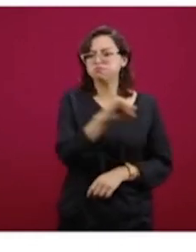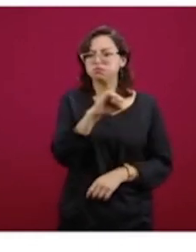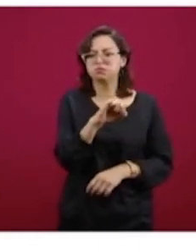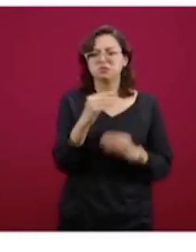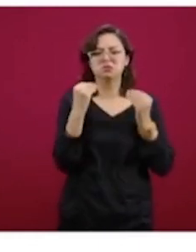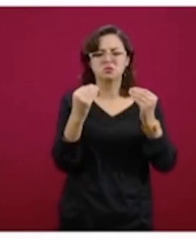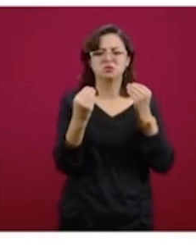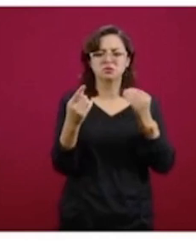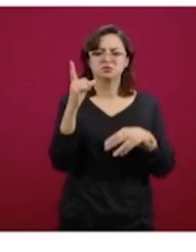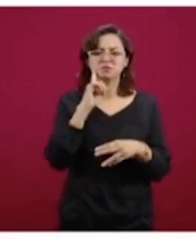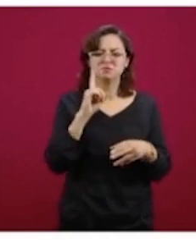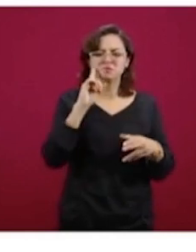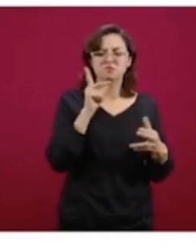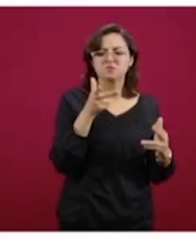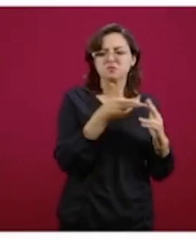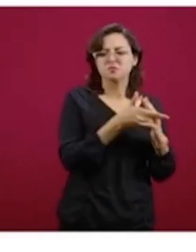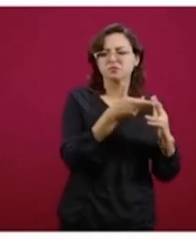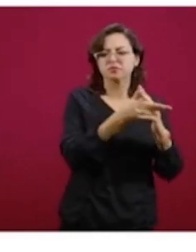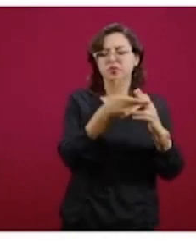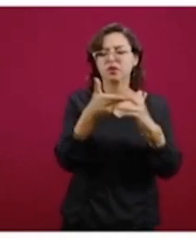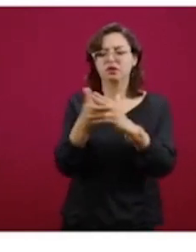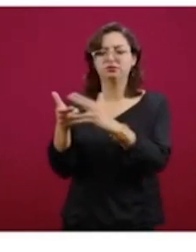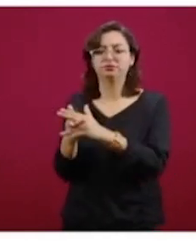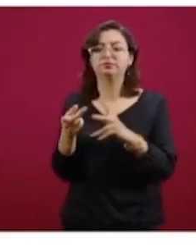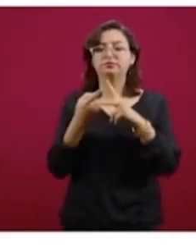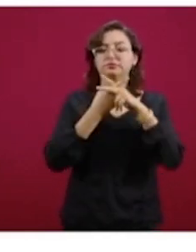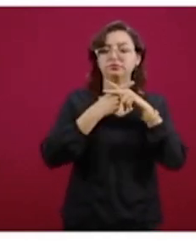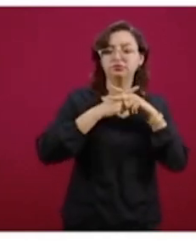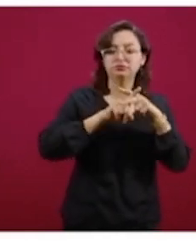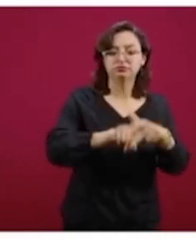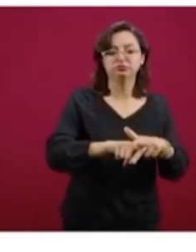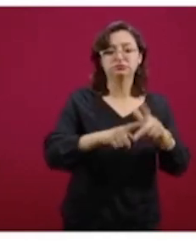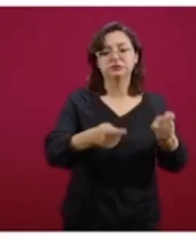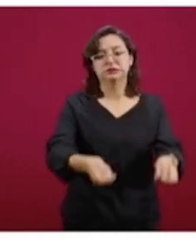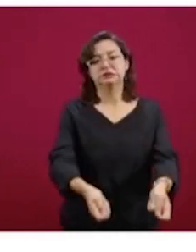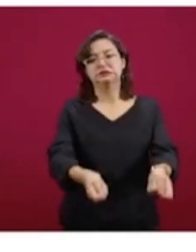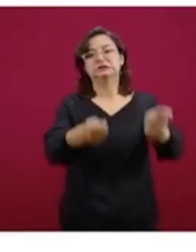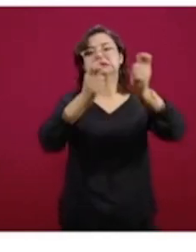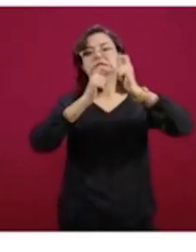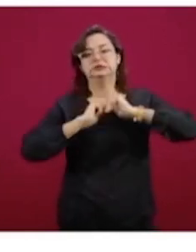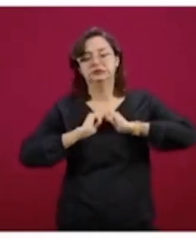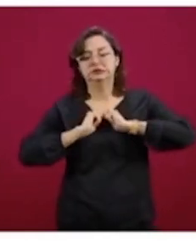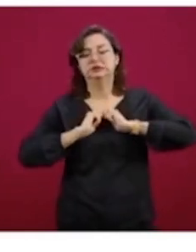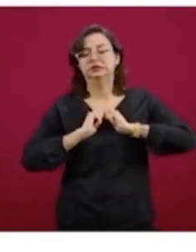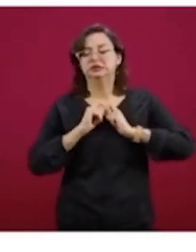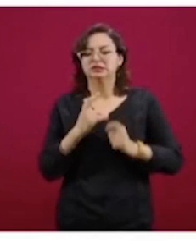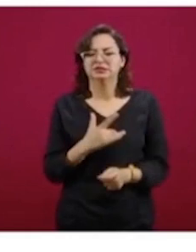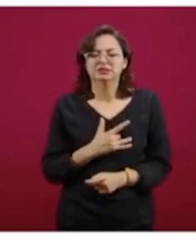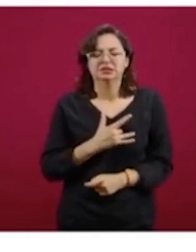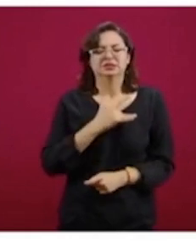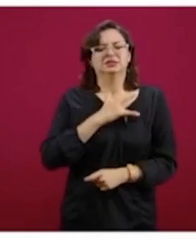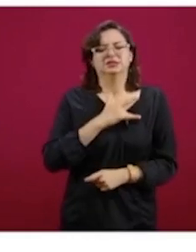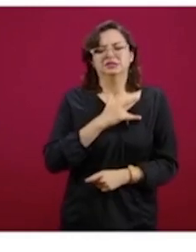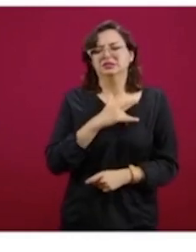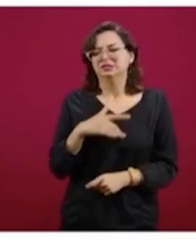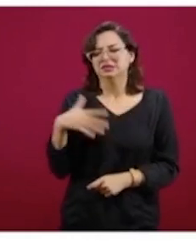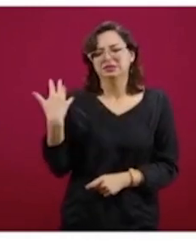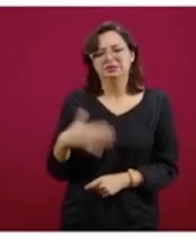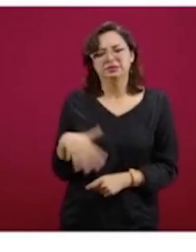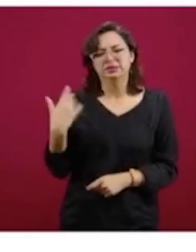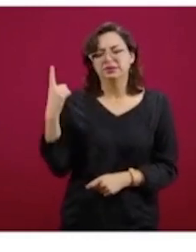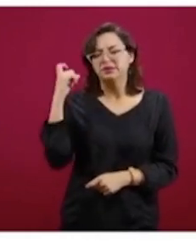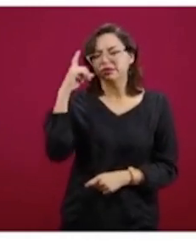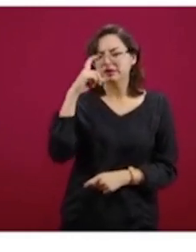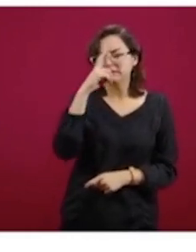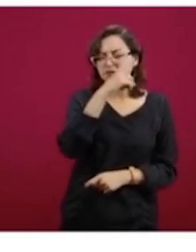es uno de los temas más sensibles en términos sociales, consecuentemente aquí